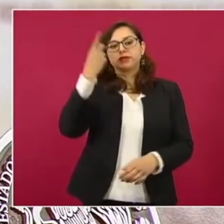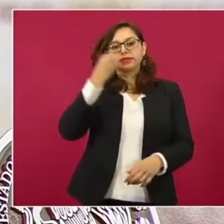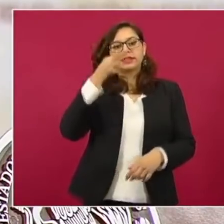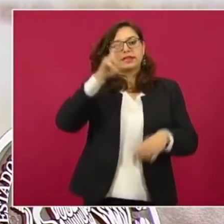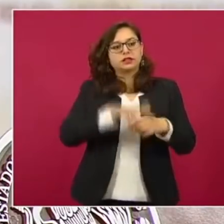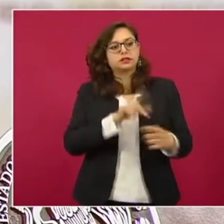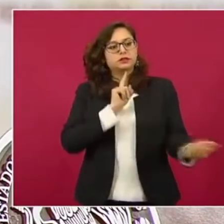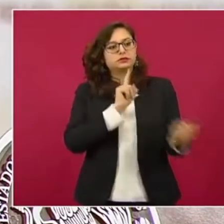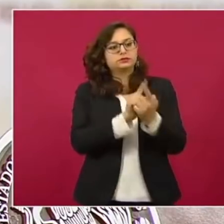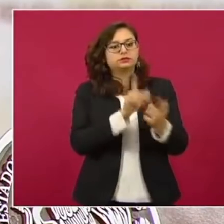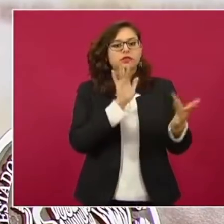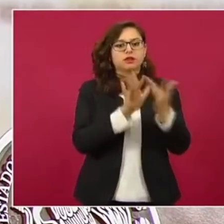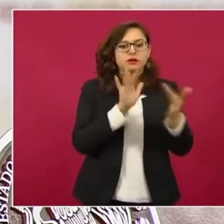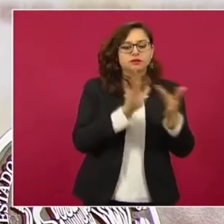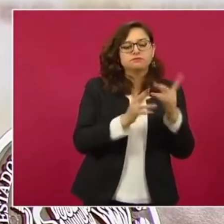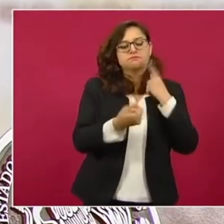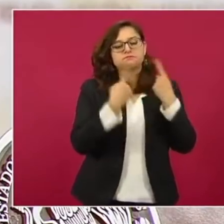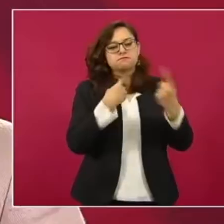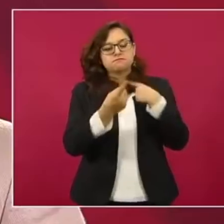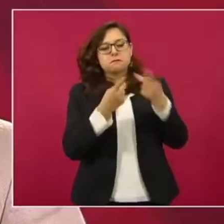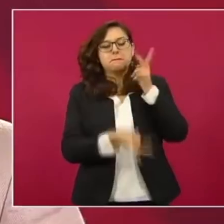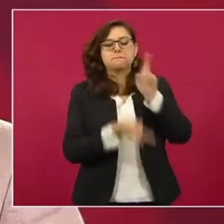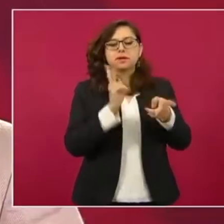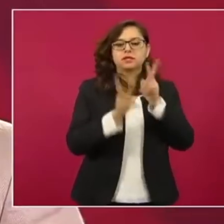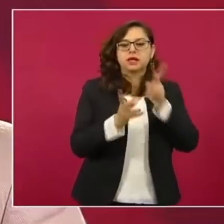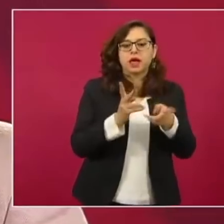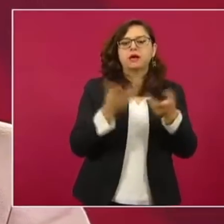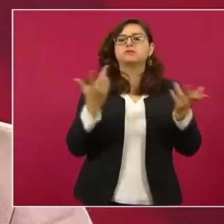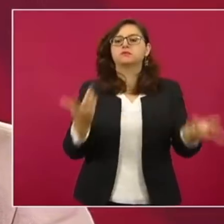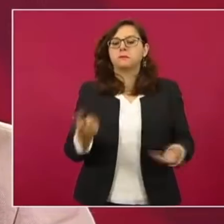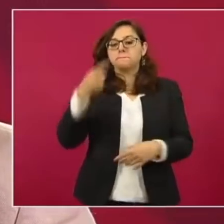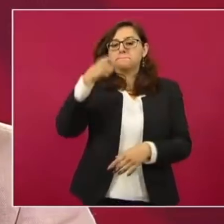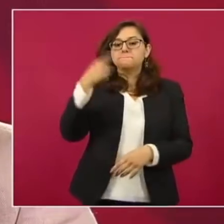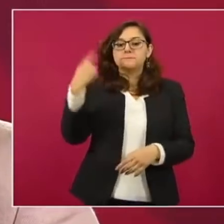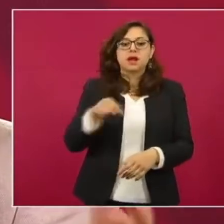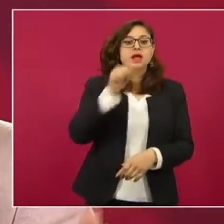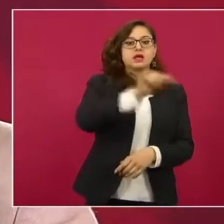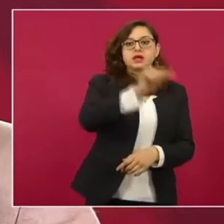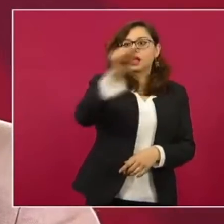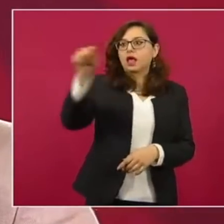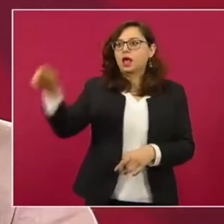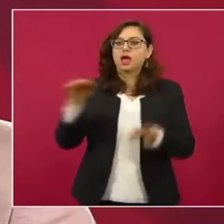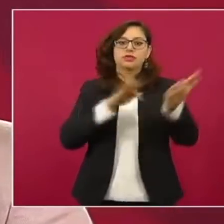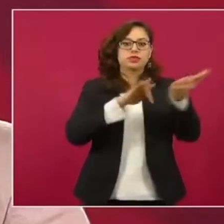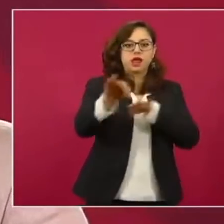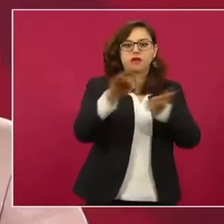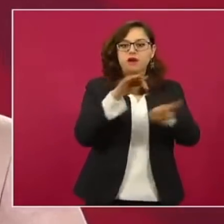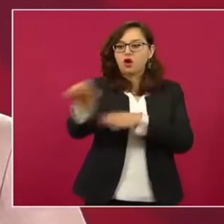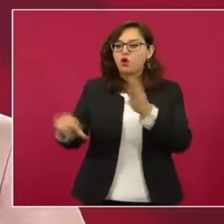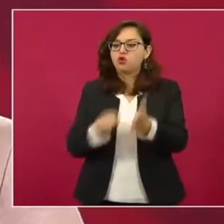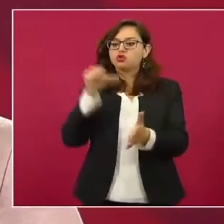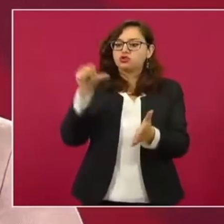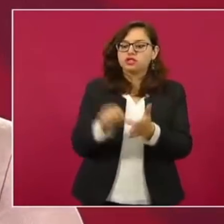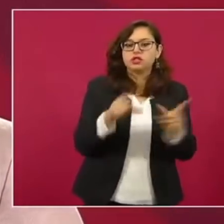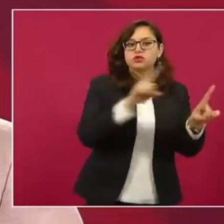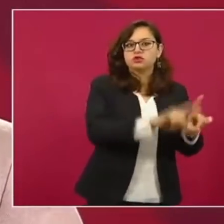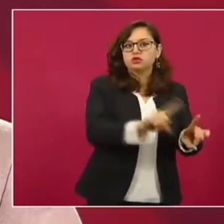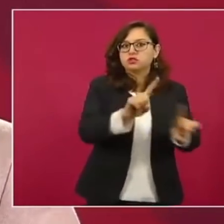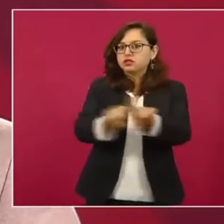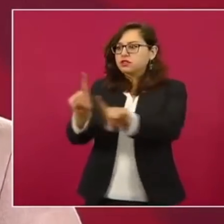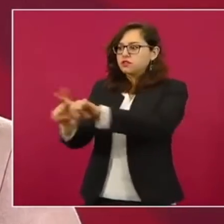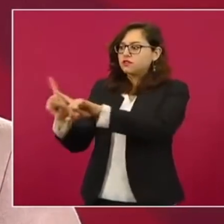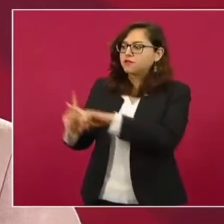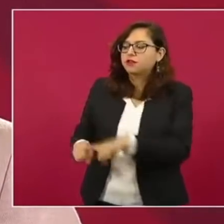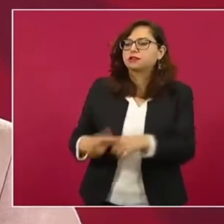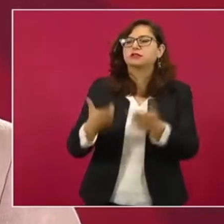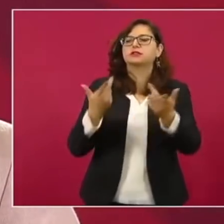con las visitas de inspección a los diferentes centros de trabajo para aserciorarnos que los protocolos de seguridad